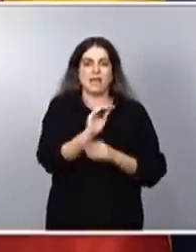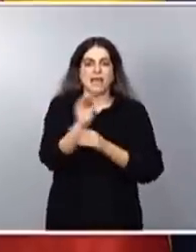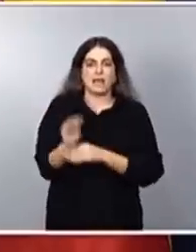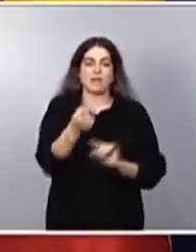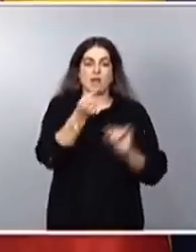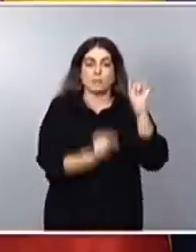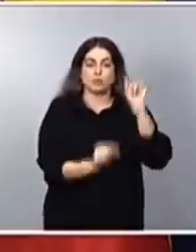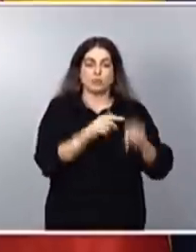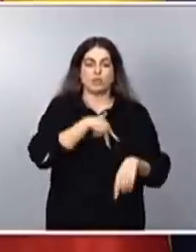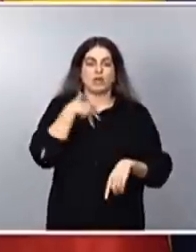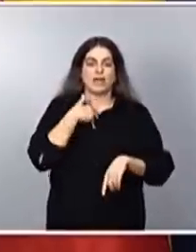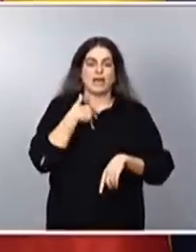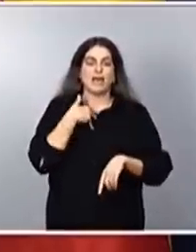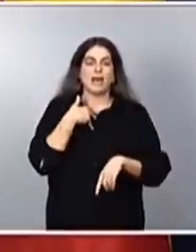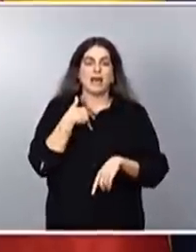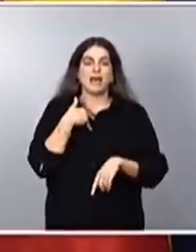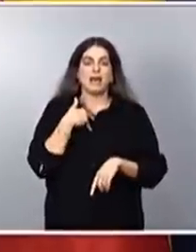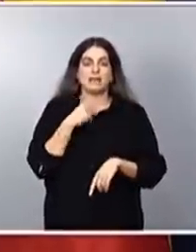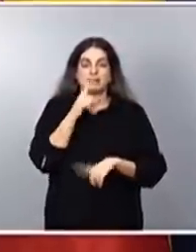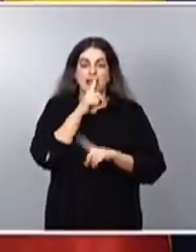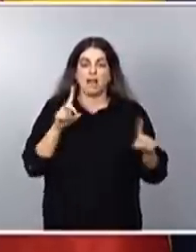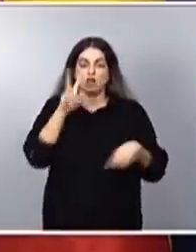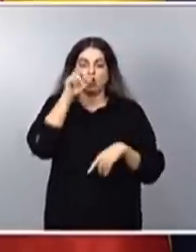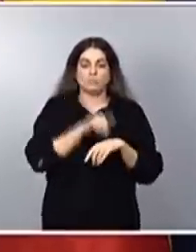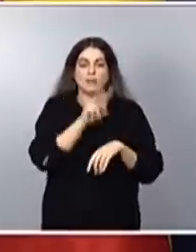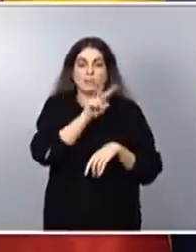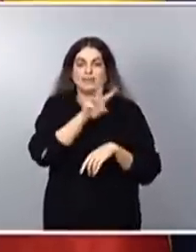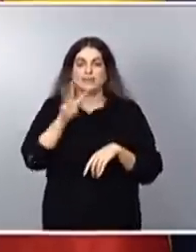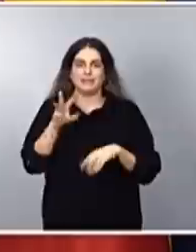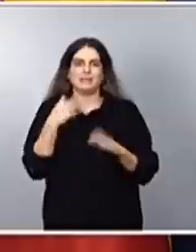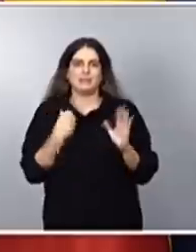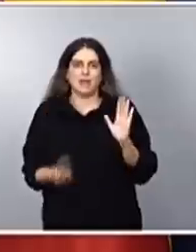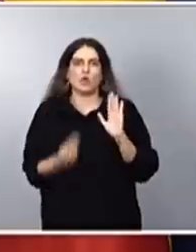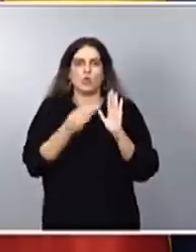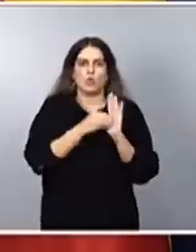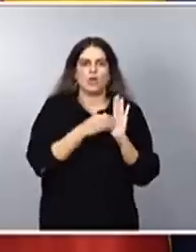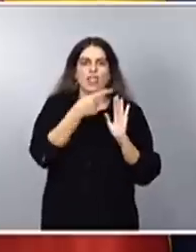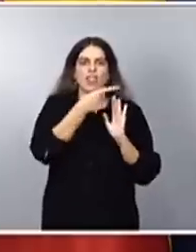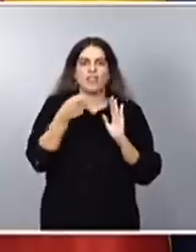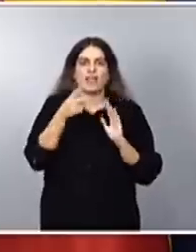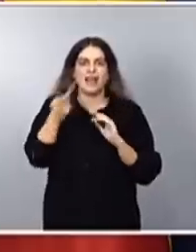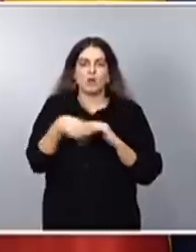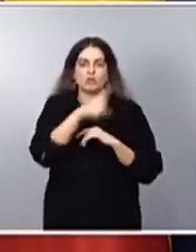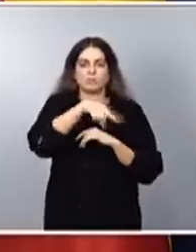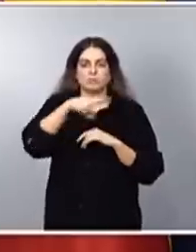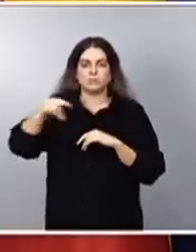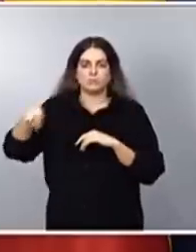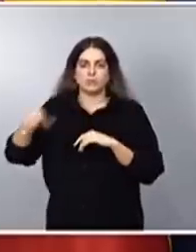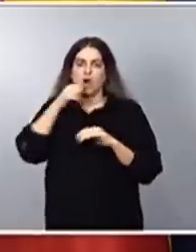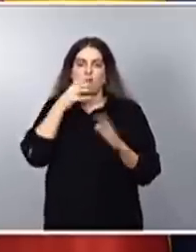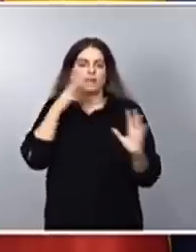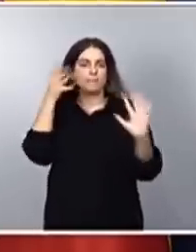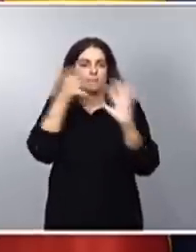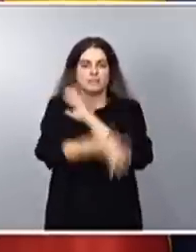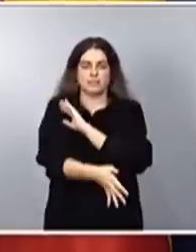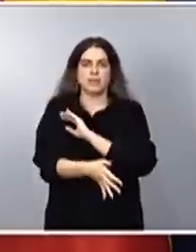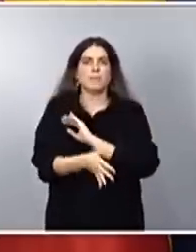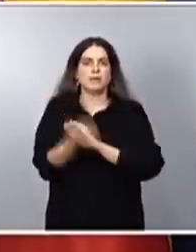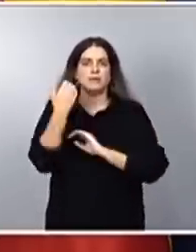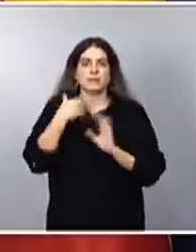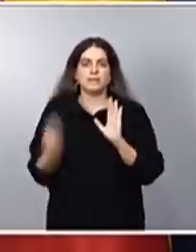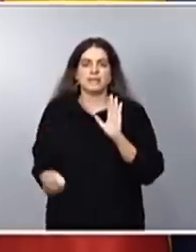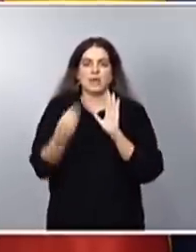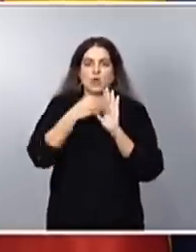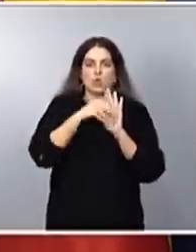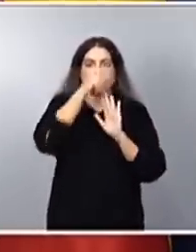2023 y que tiene 100 euros al mes. Ahora va a ser permanente y se incluye ya en esta norma para que no haya que